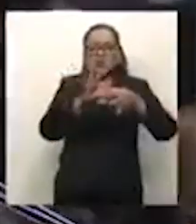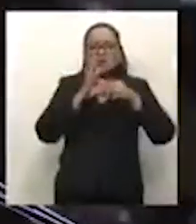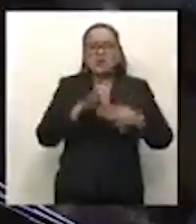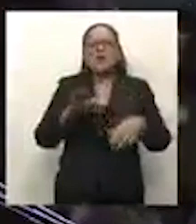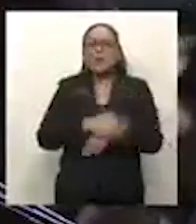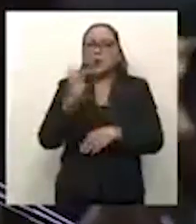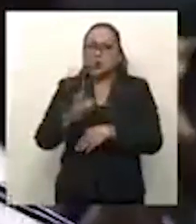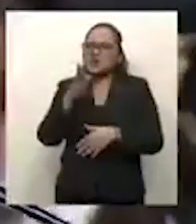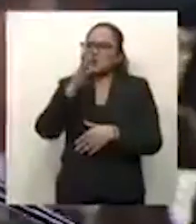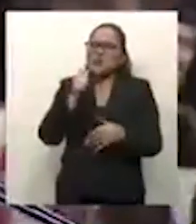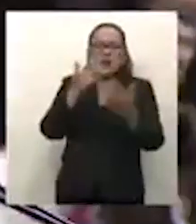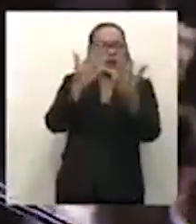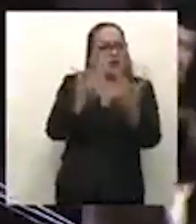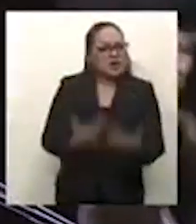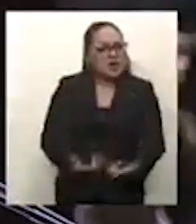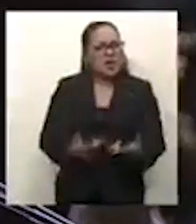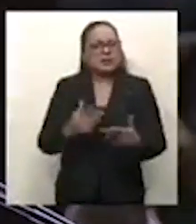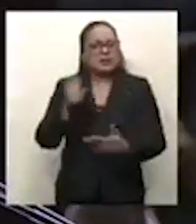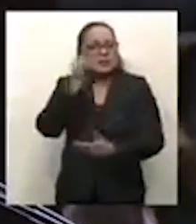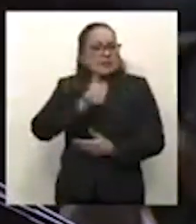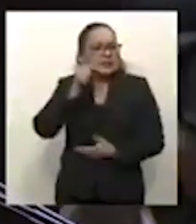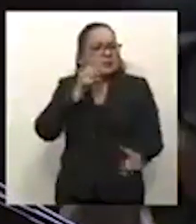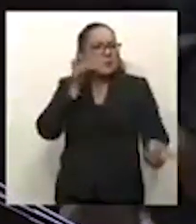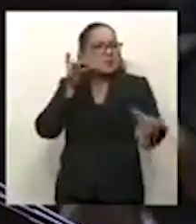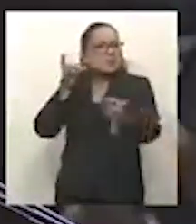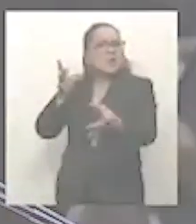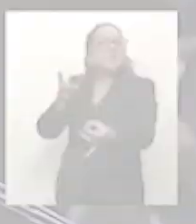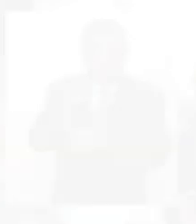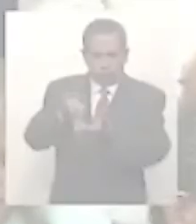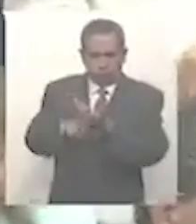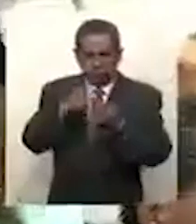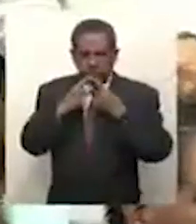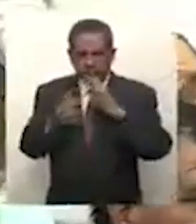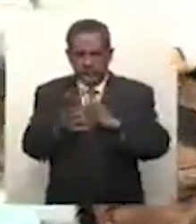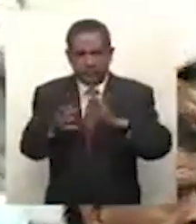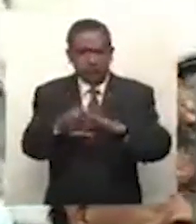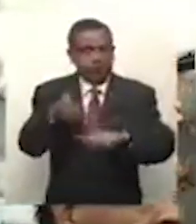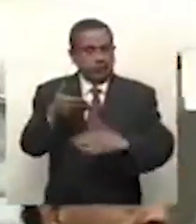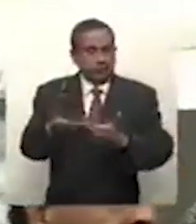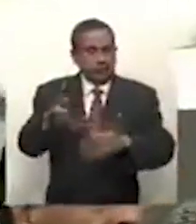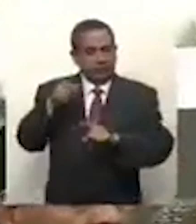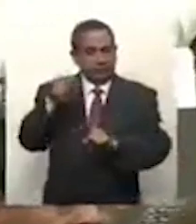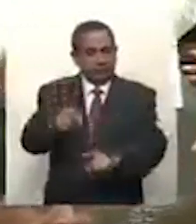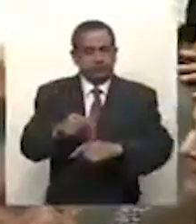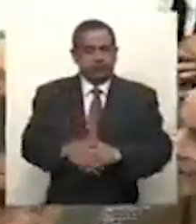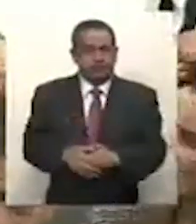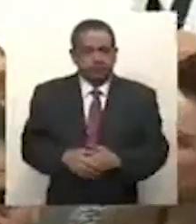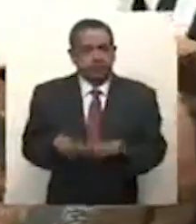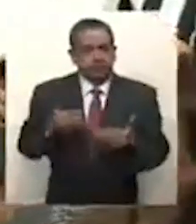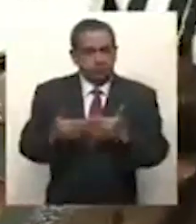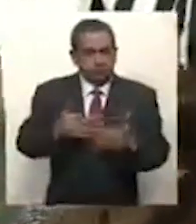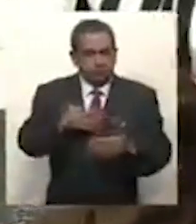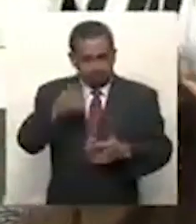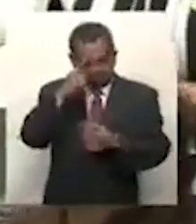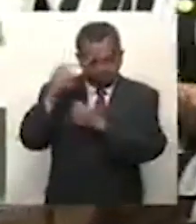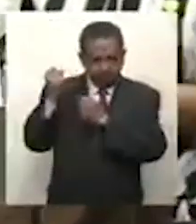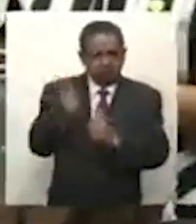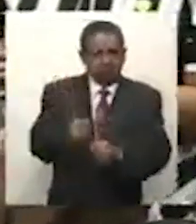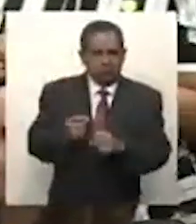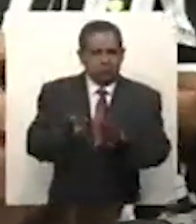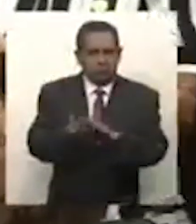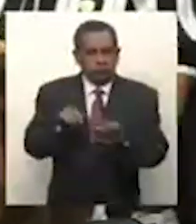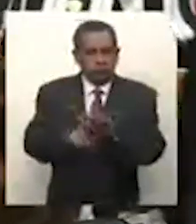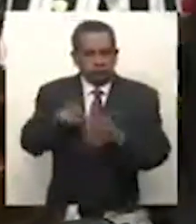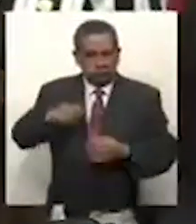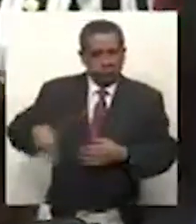invencibles, por eso siempre vencen la adversidad. Hoy puedo decir con toda seguridad que